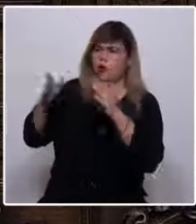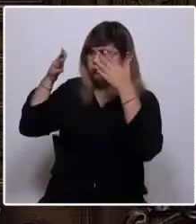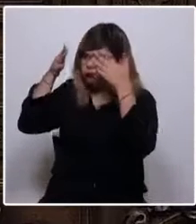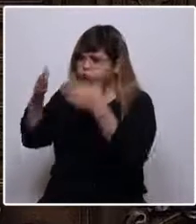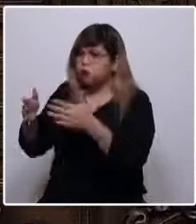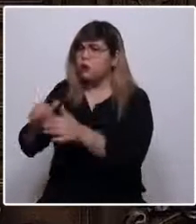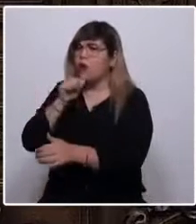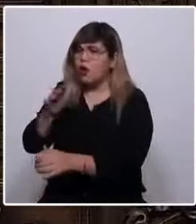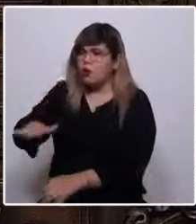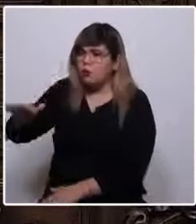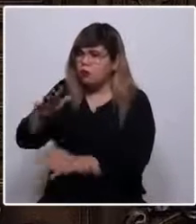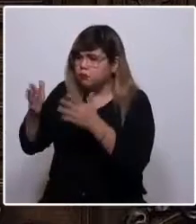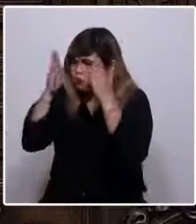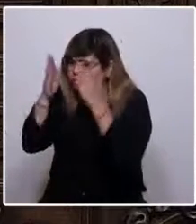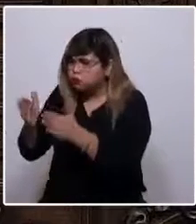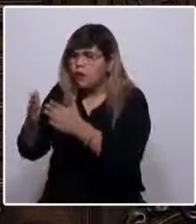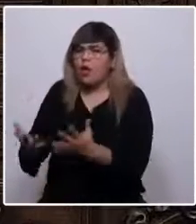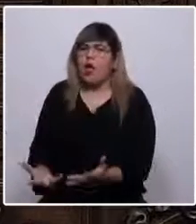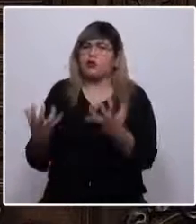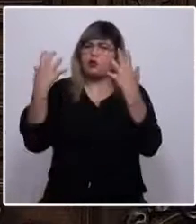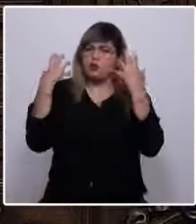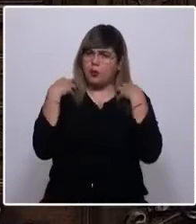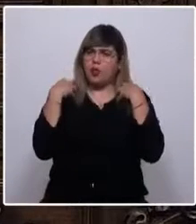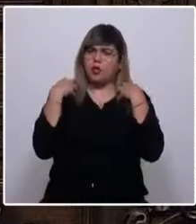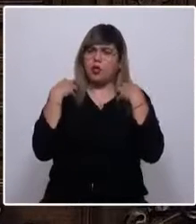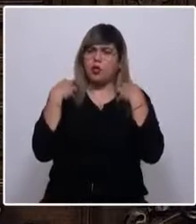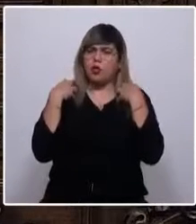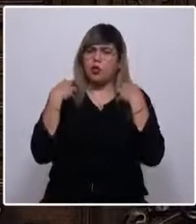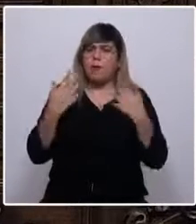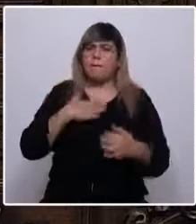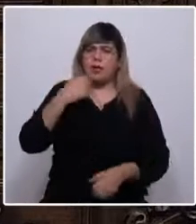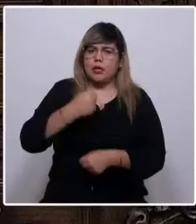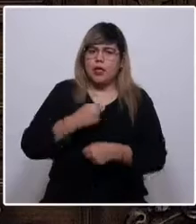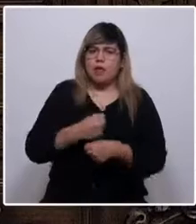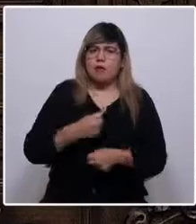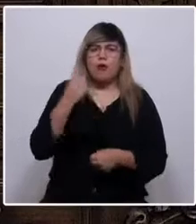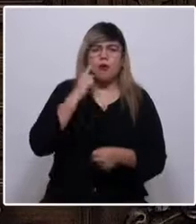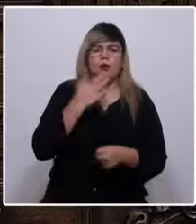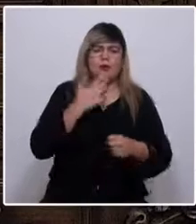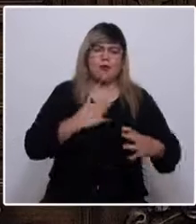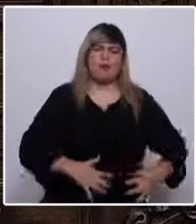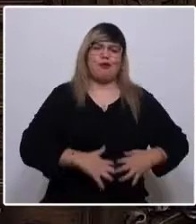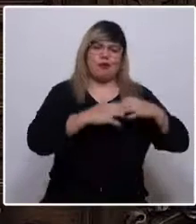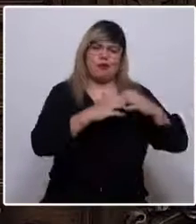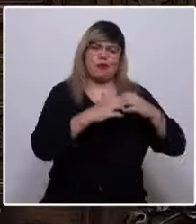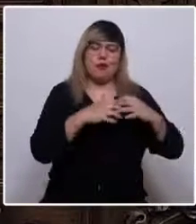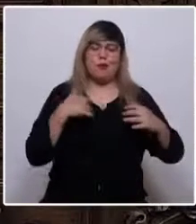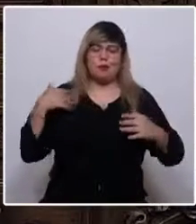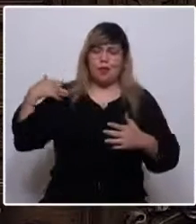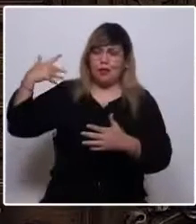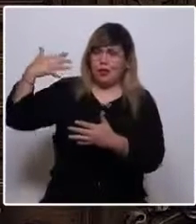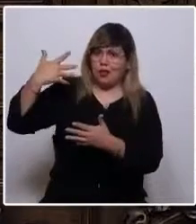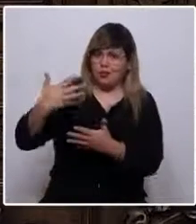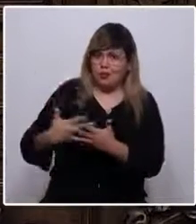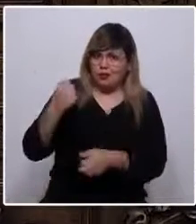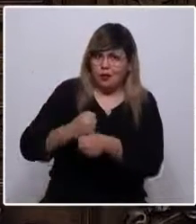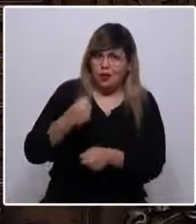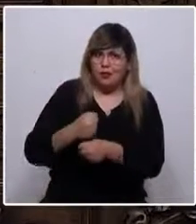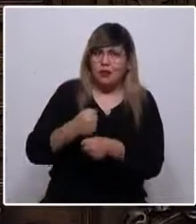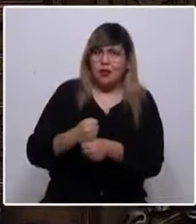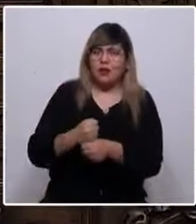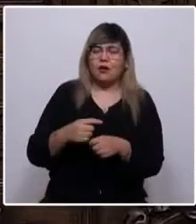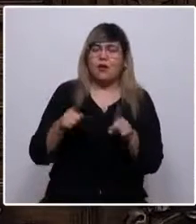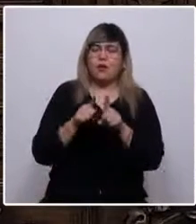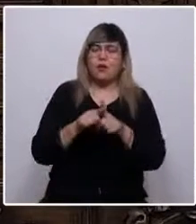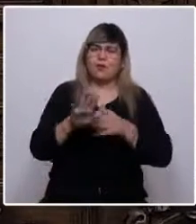pobreza lacerante, asumiendo mis limitaciones, pero desatando mis fortalezas. Mi trayectoria vital ha sido la de indignarme